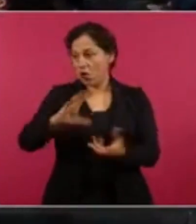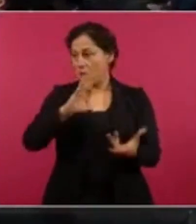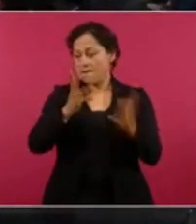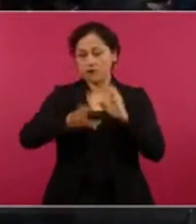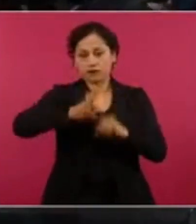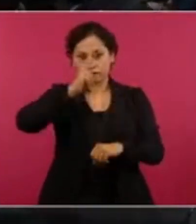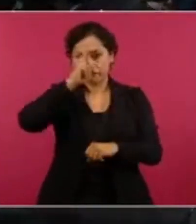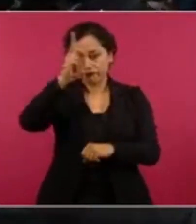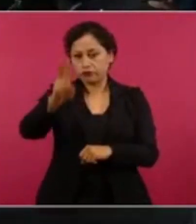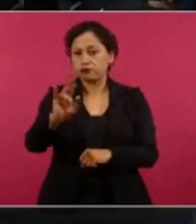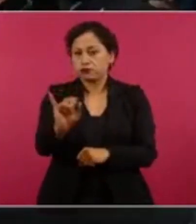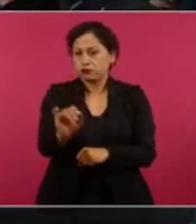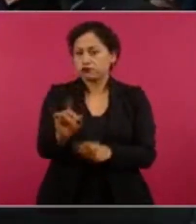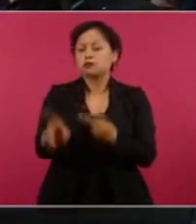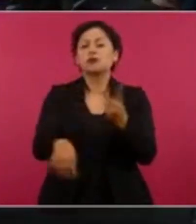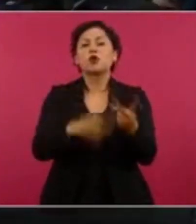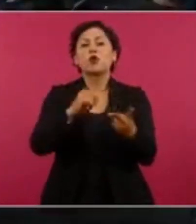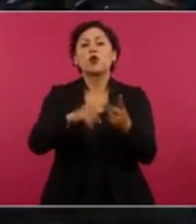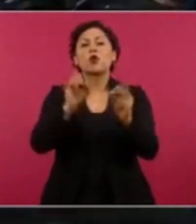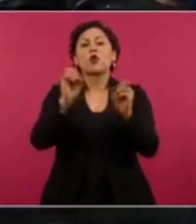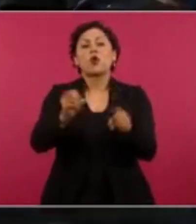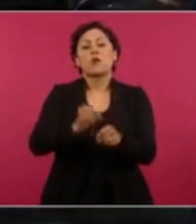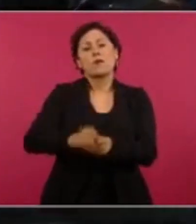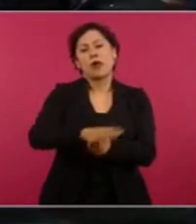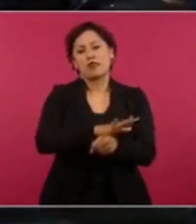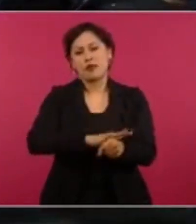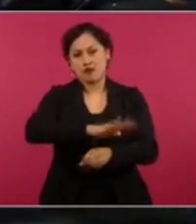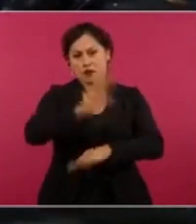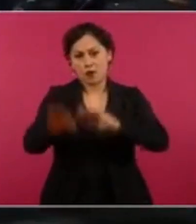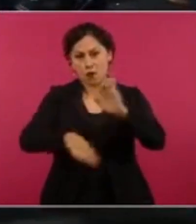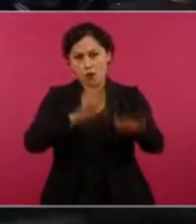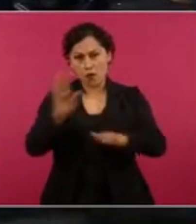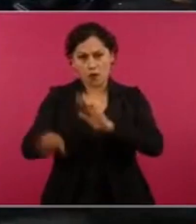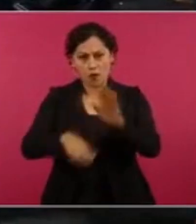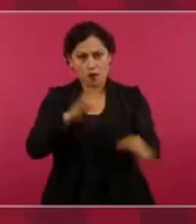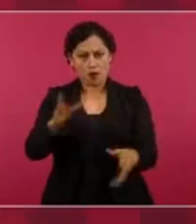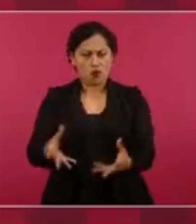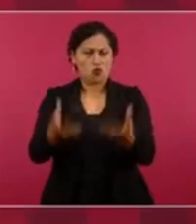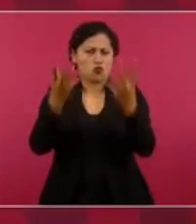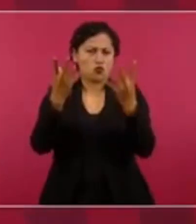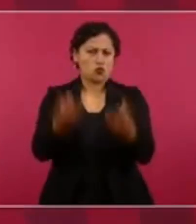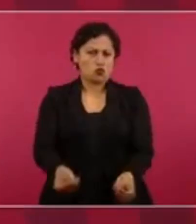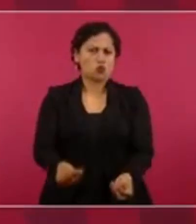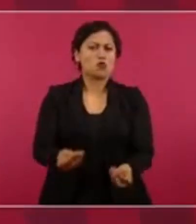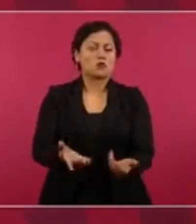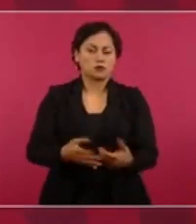pandemia hubiesen muertos muchos más,